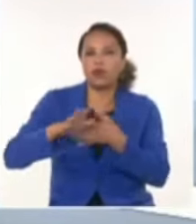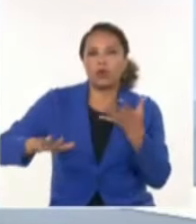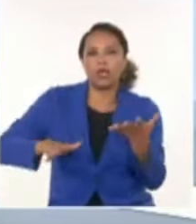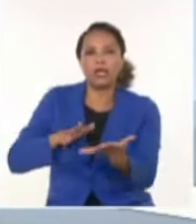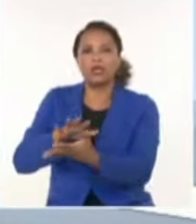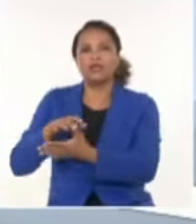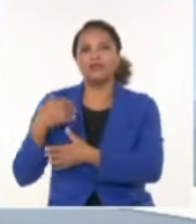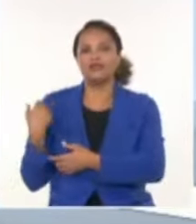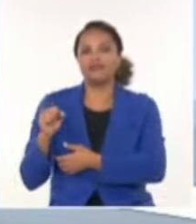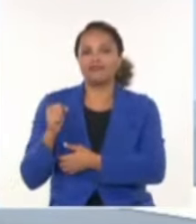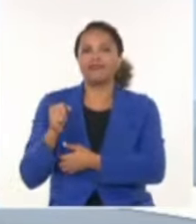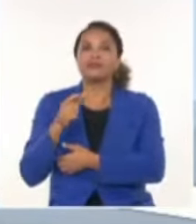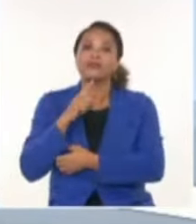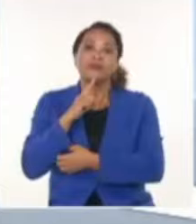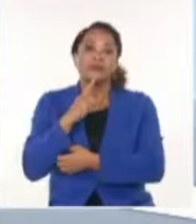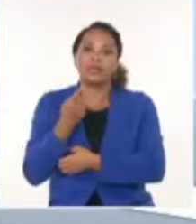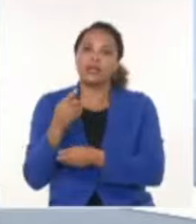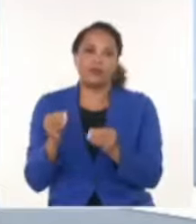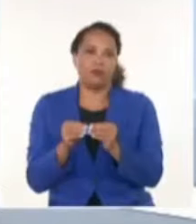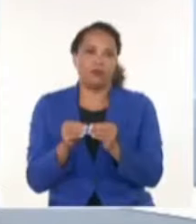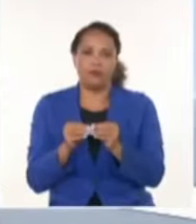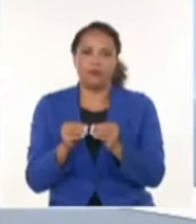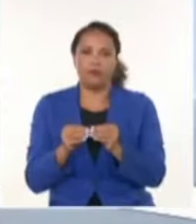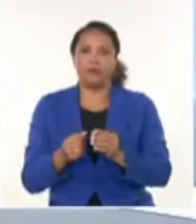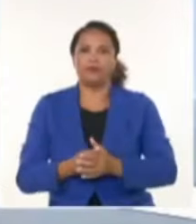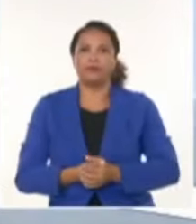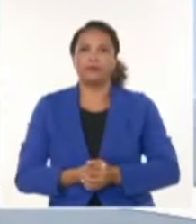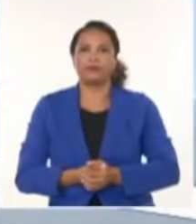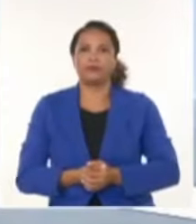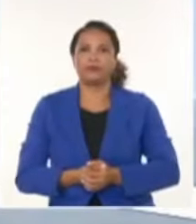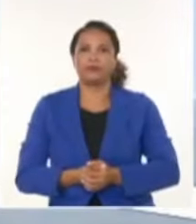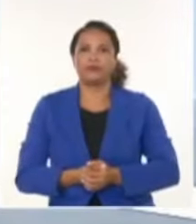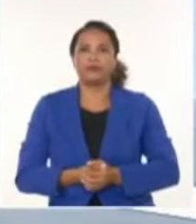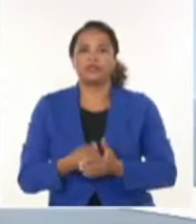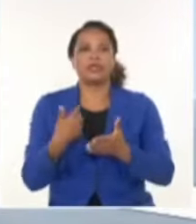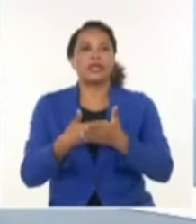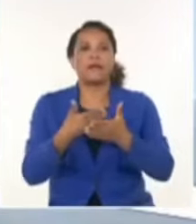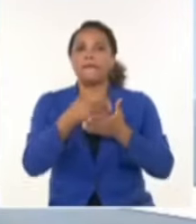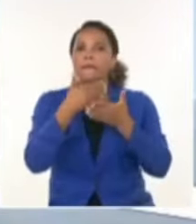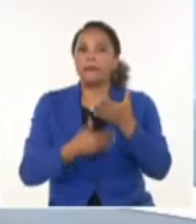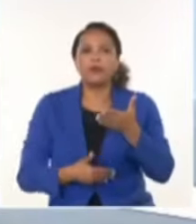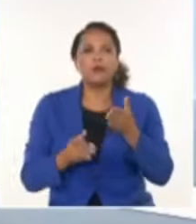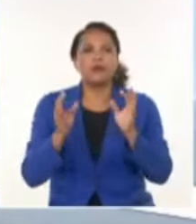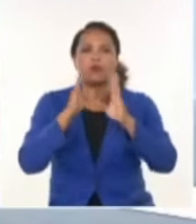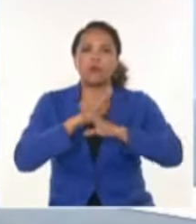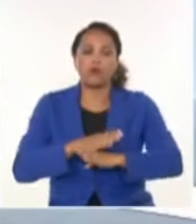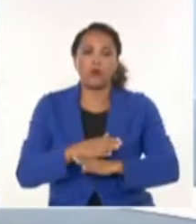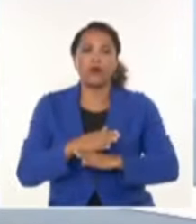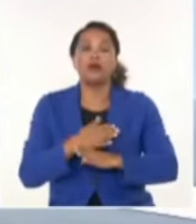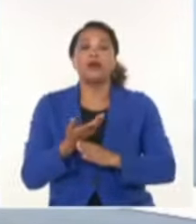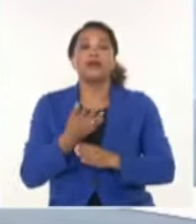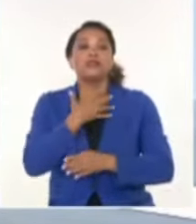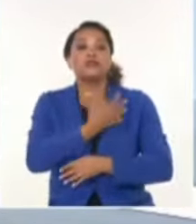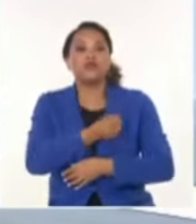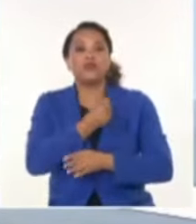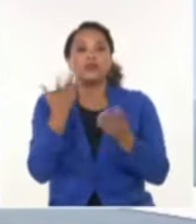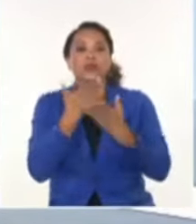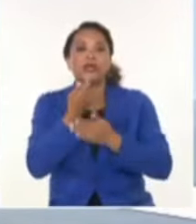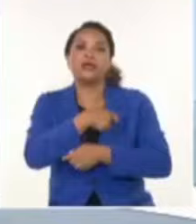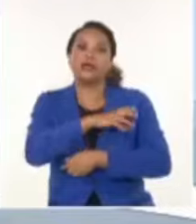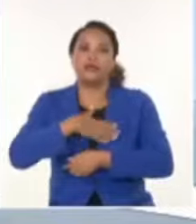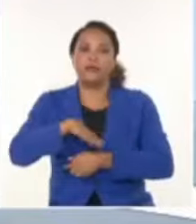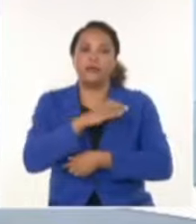la debacle diplomática que regionalmente se ha creado sin la menor cordura y la crisis real atizada a partir del enfrentamiento entre